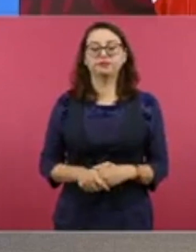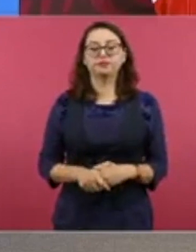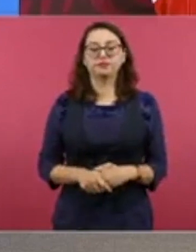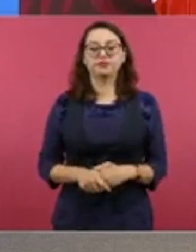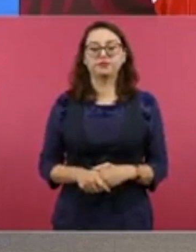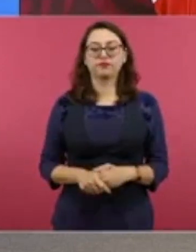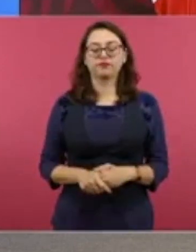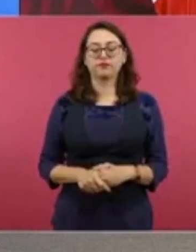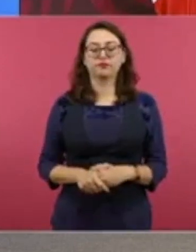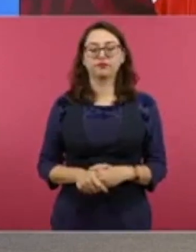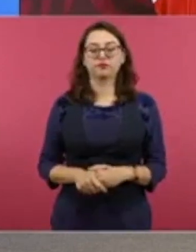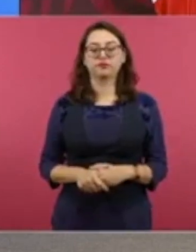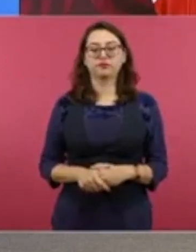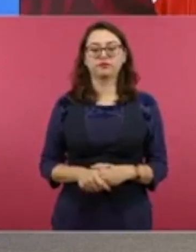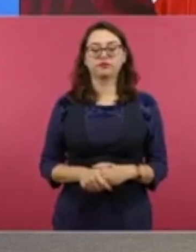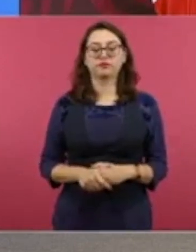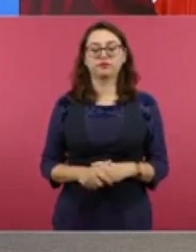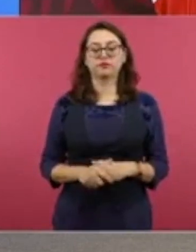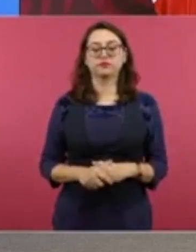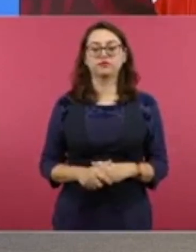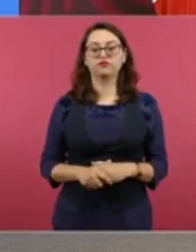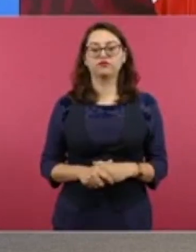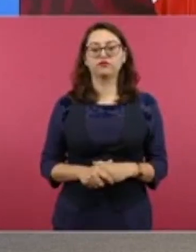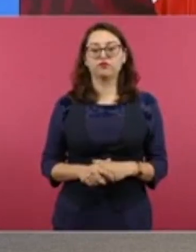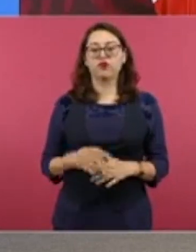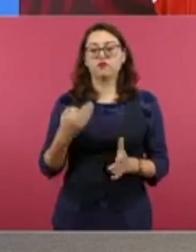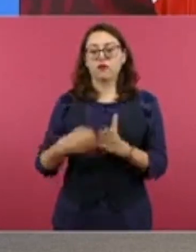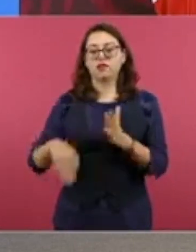Todo esto, van a ser plataformas.